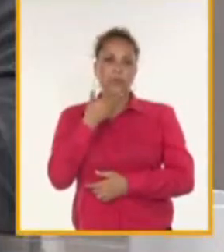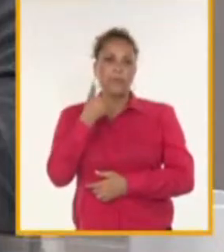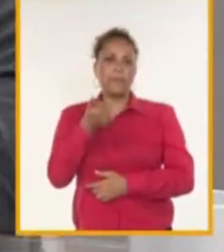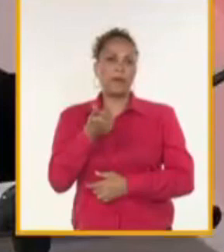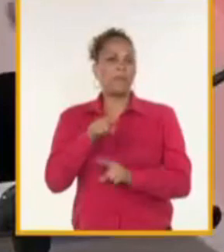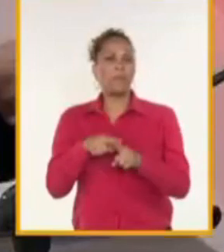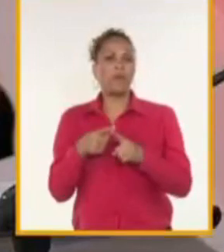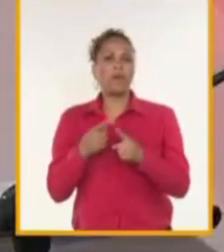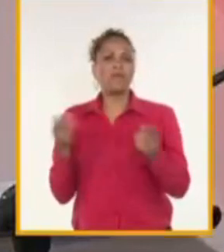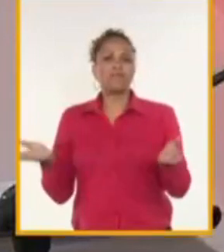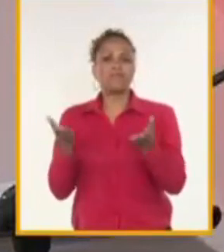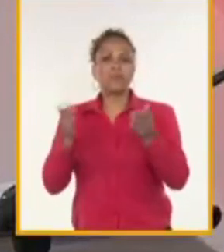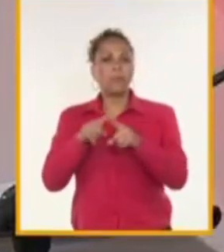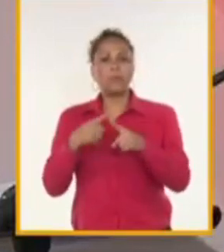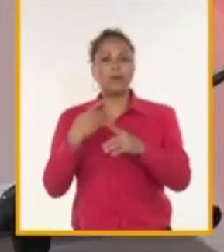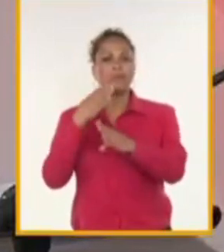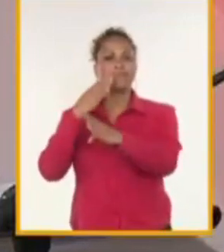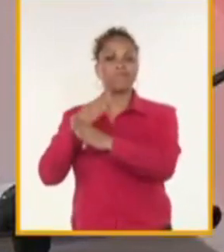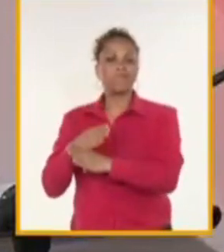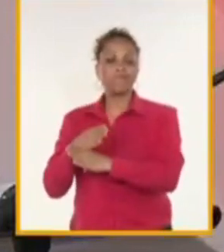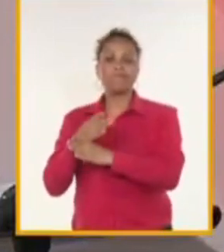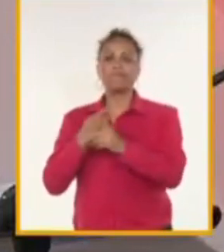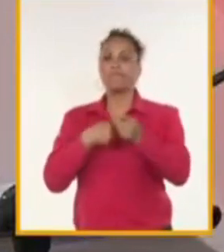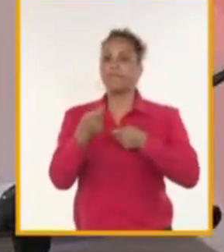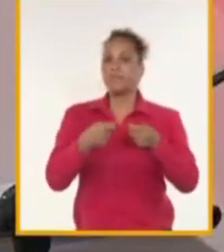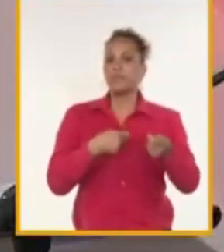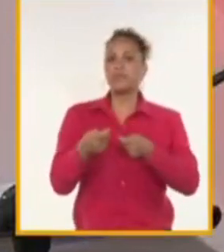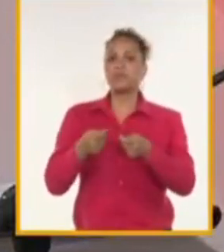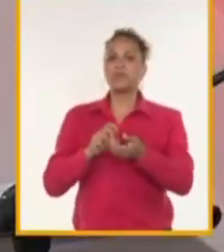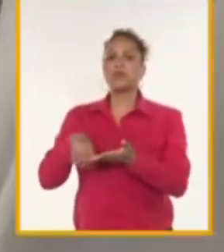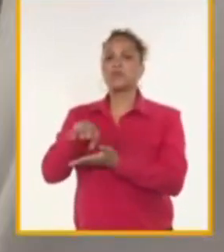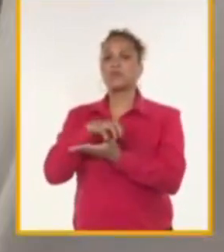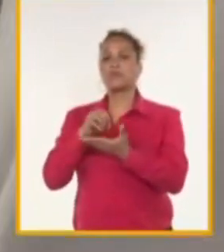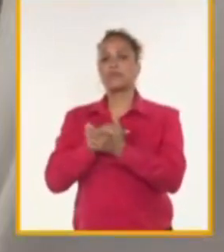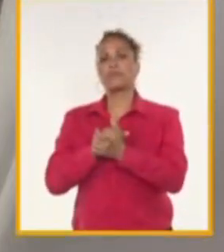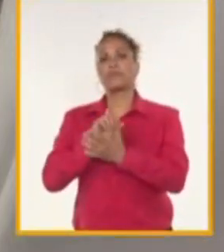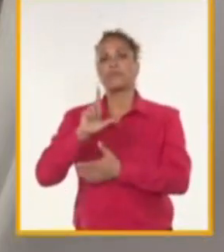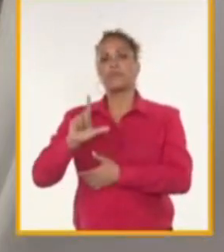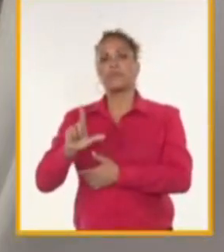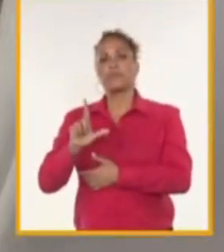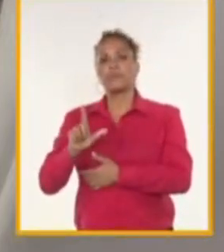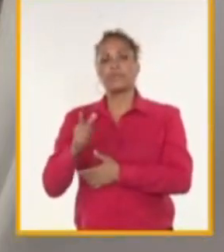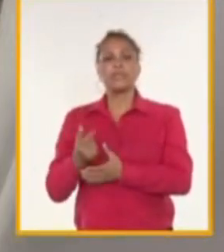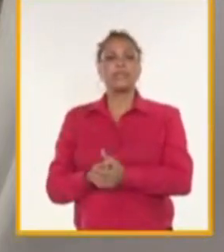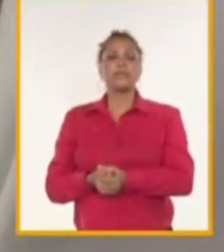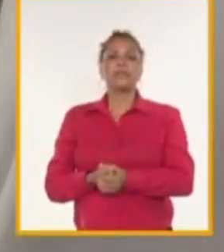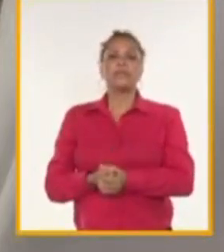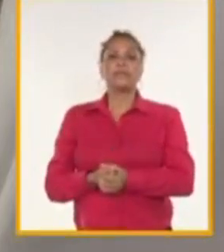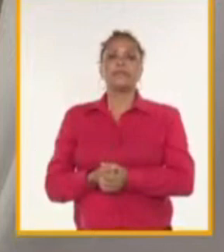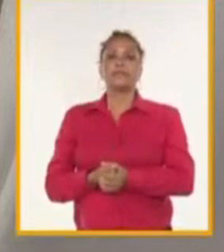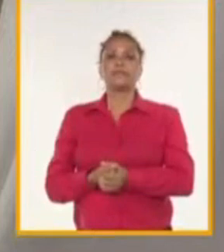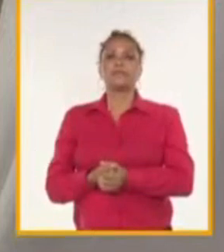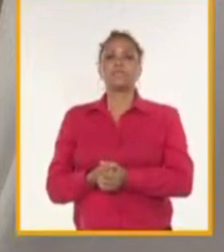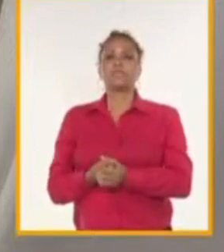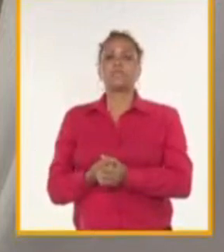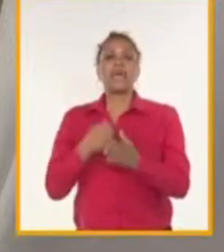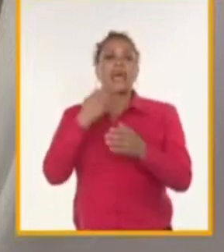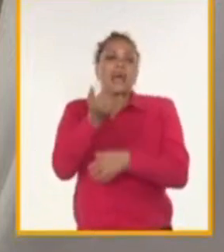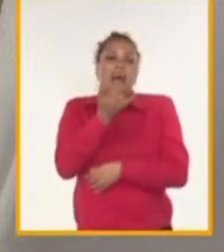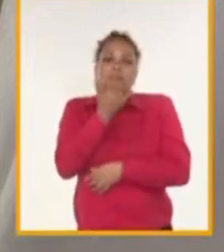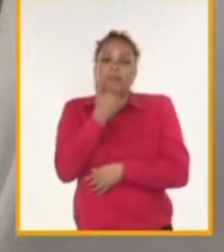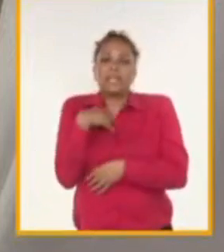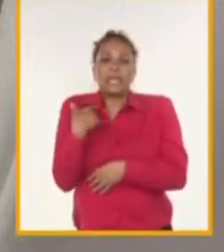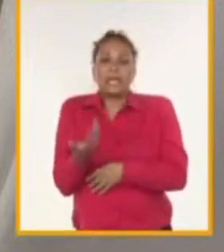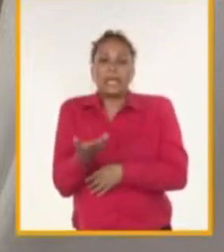qué no se ha podido avanzar más en la inversión en la zona especial de desarrollo Mariel? ¿Qué es lo que impide que más empresas